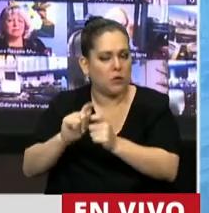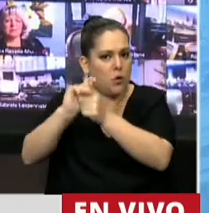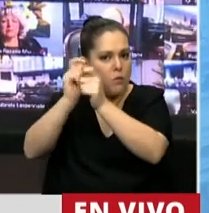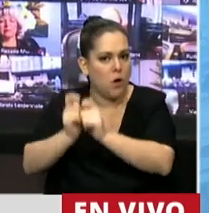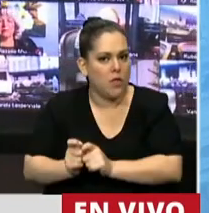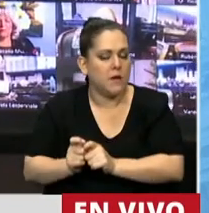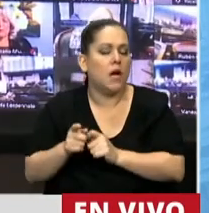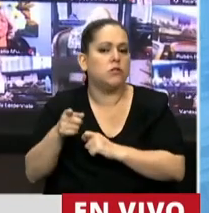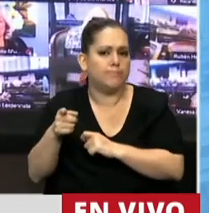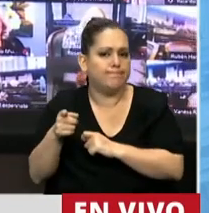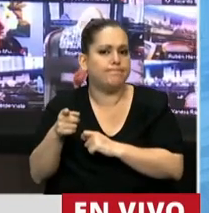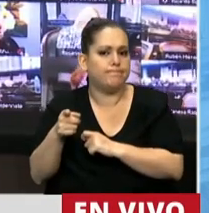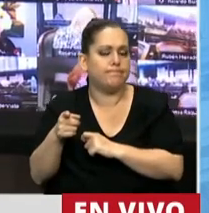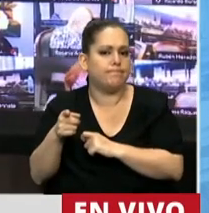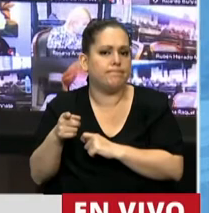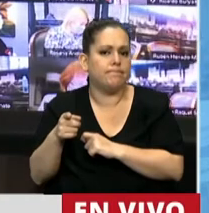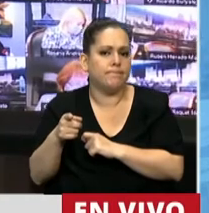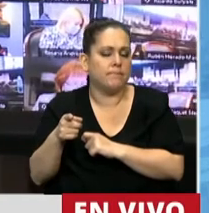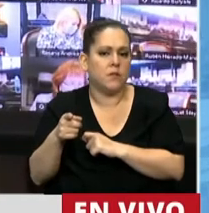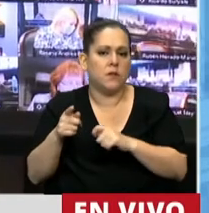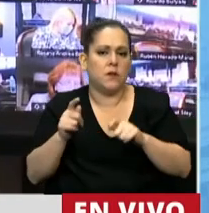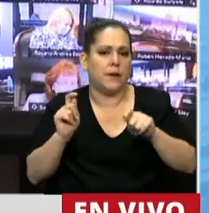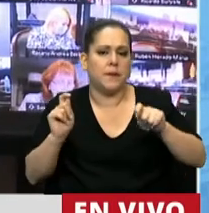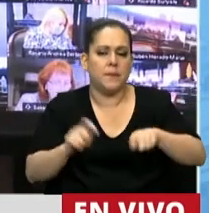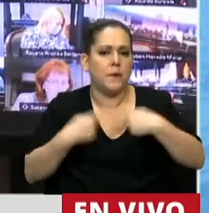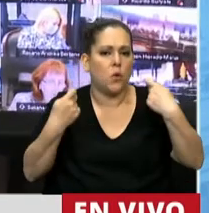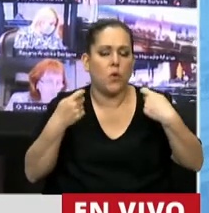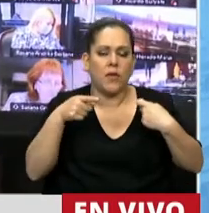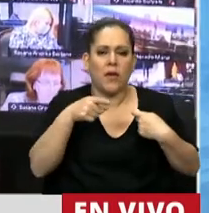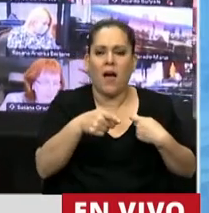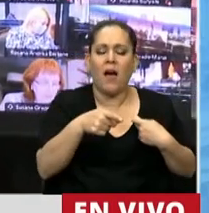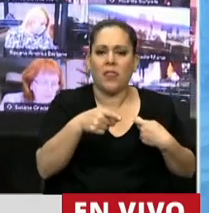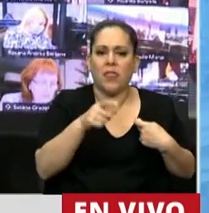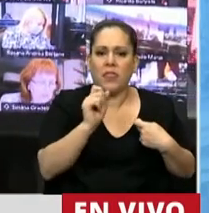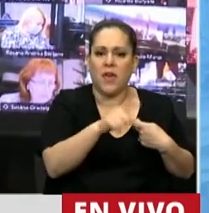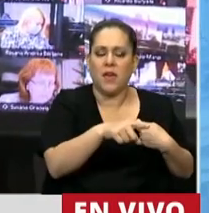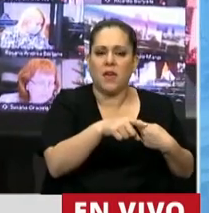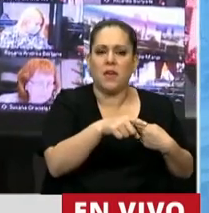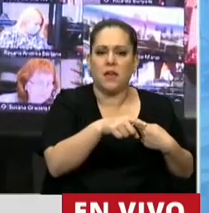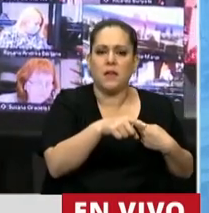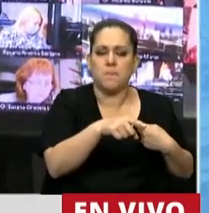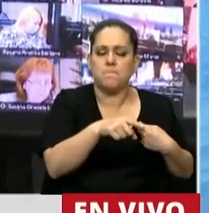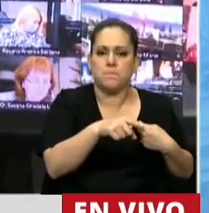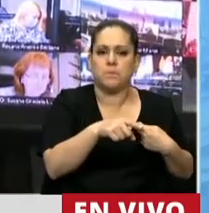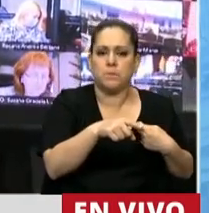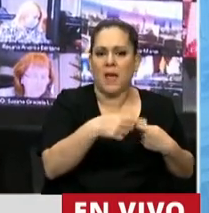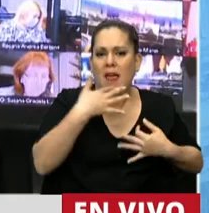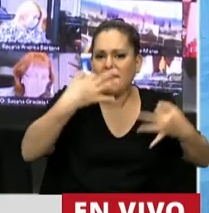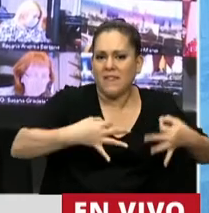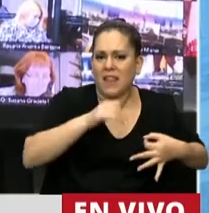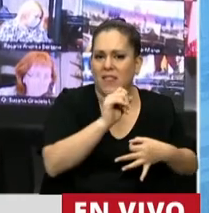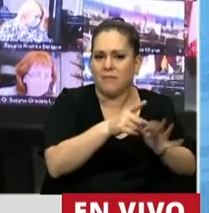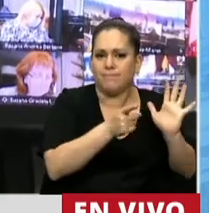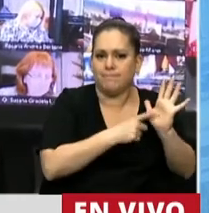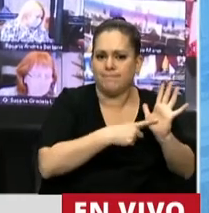modifica o perjudica a la legítima, que es